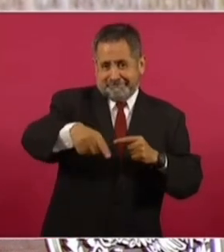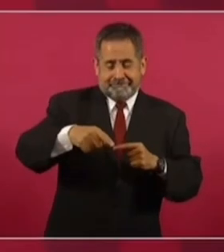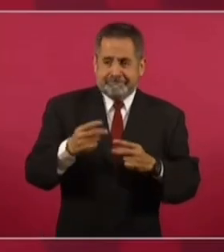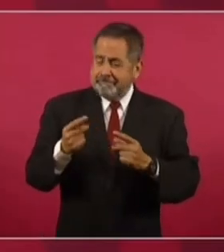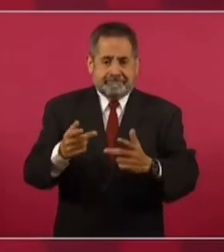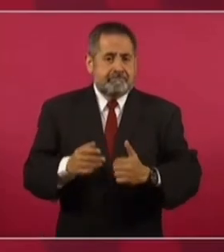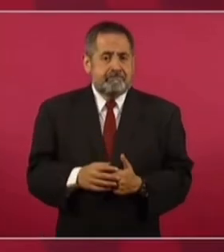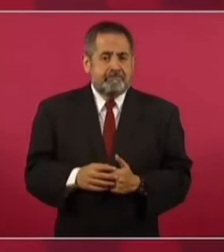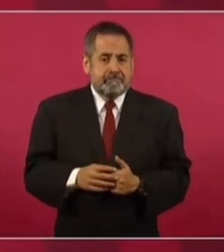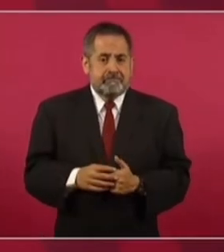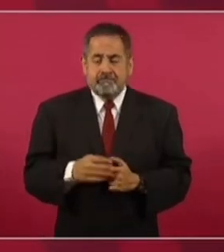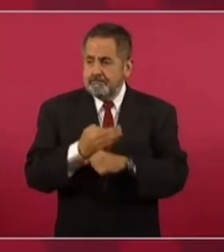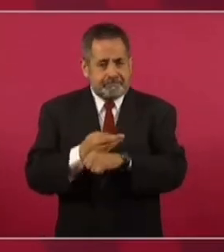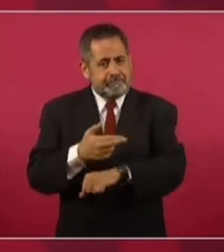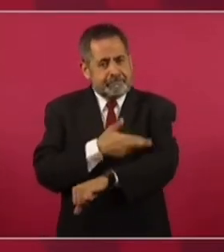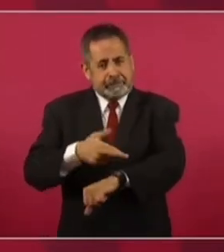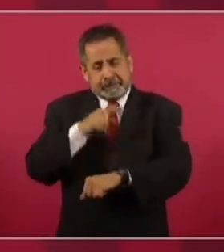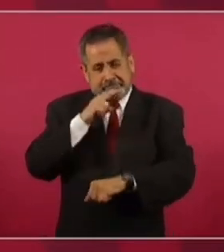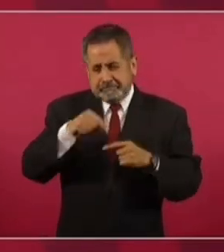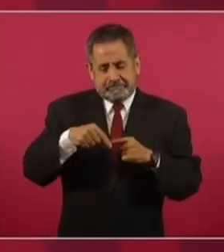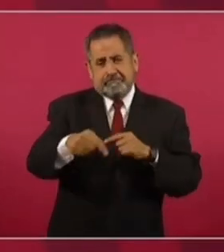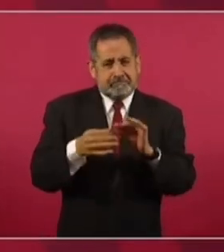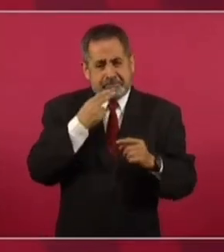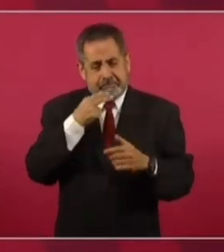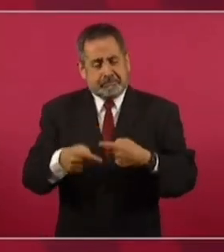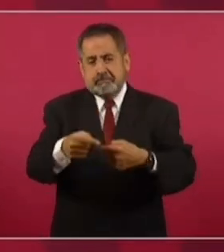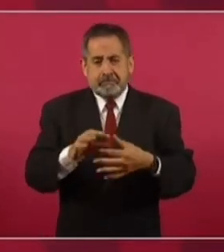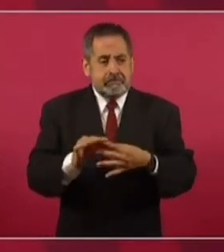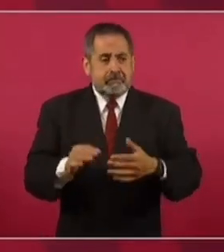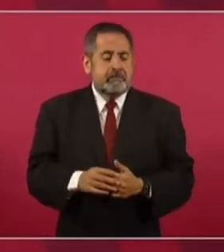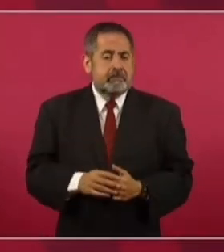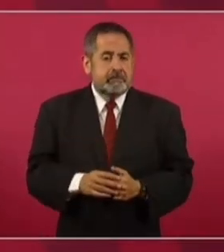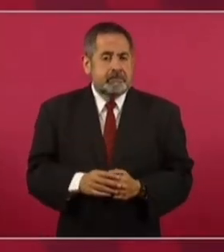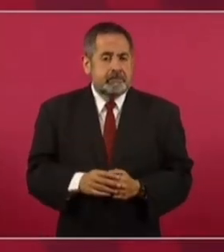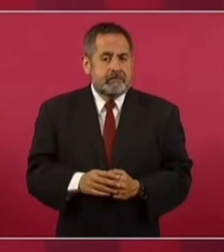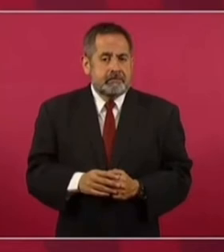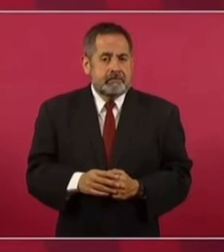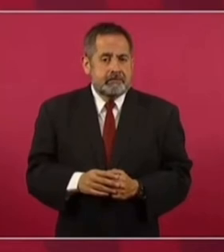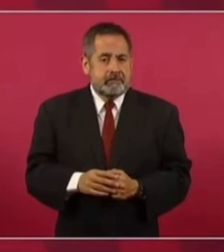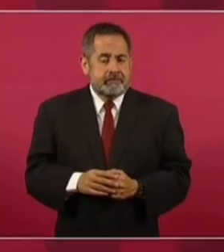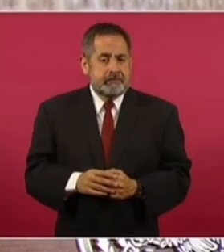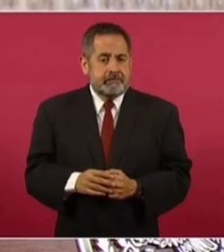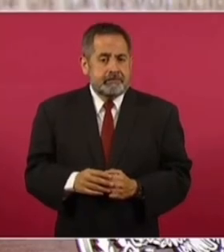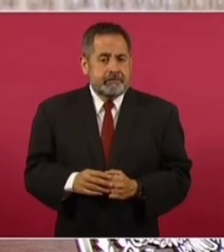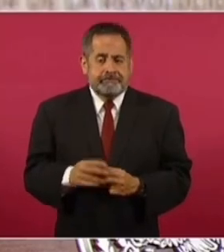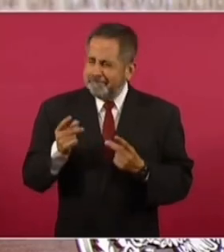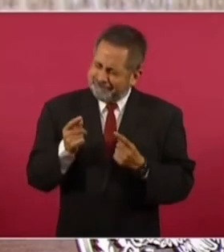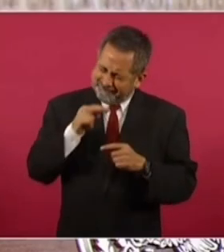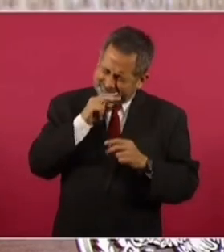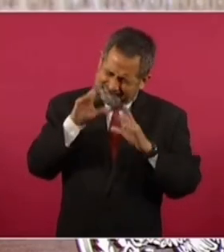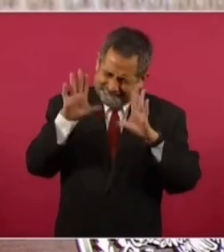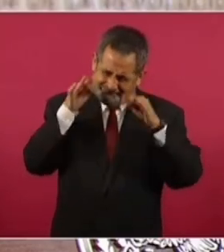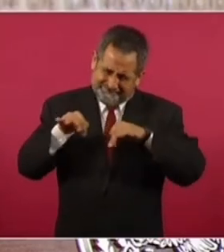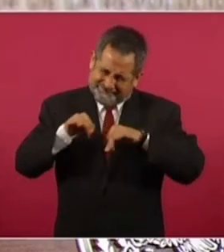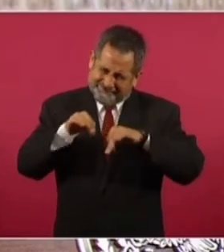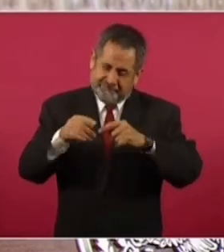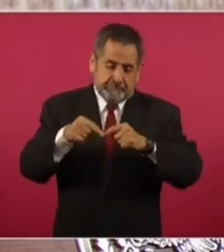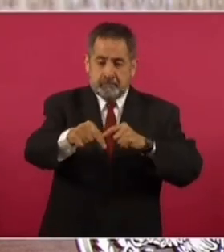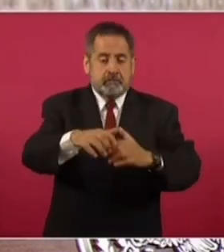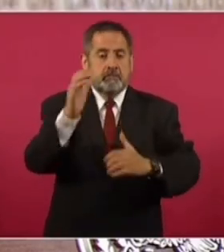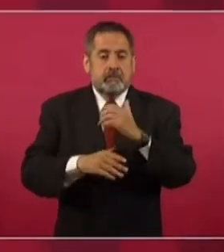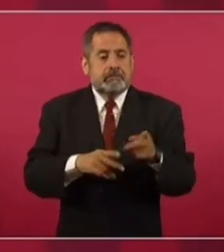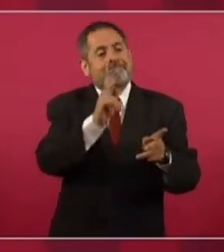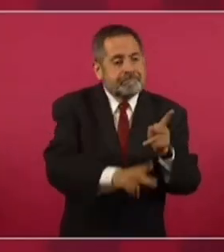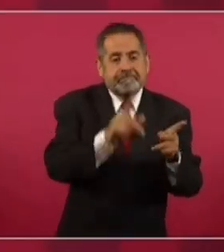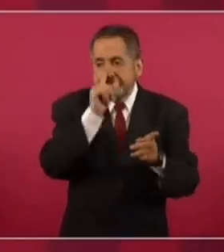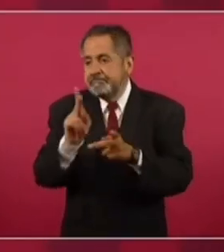lo estoy utilizando de manera intensa, me estoy aplicando para